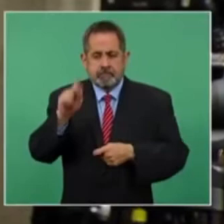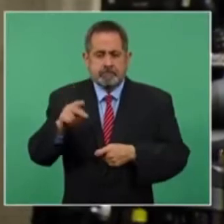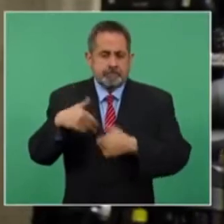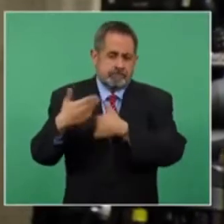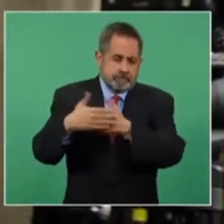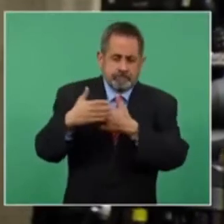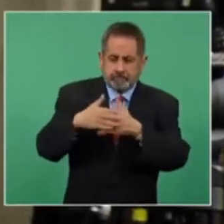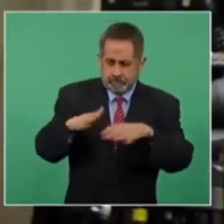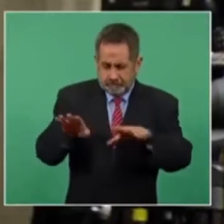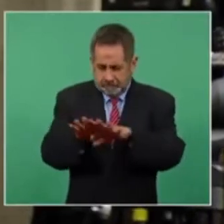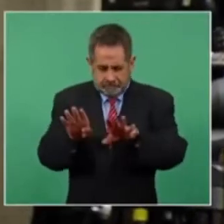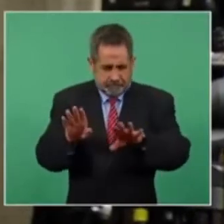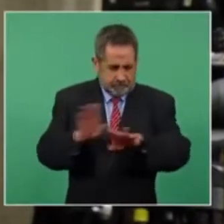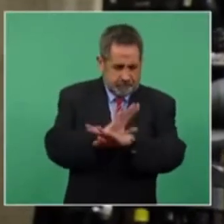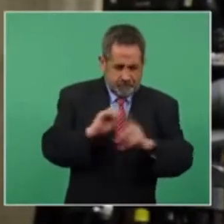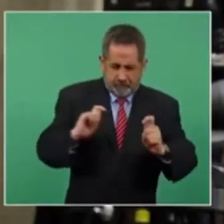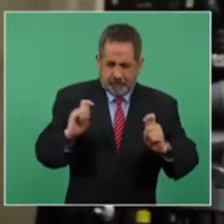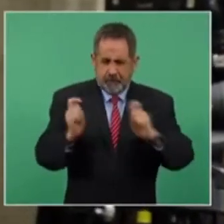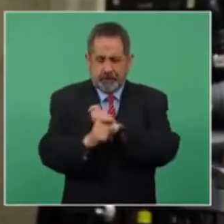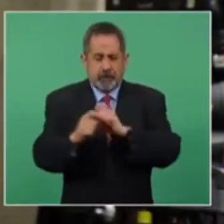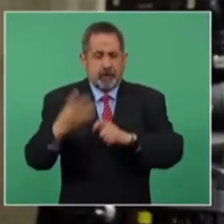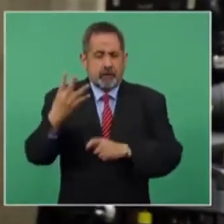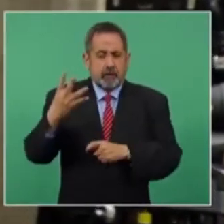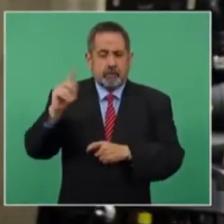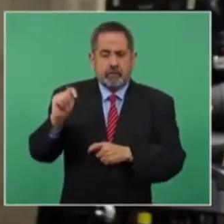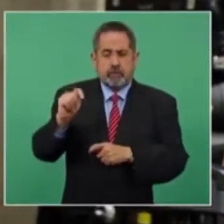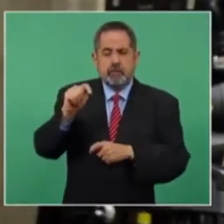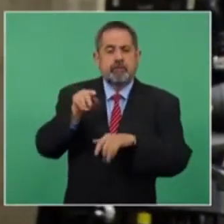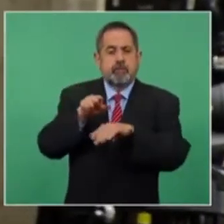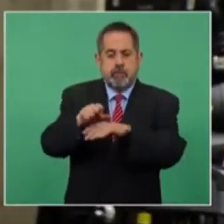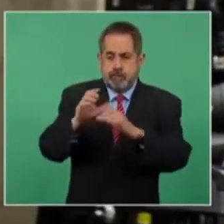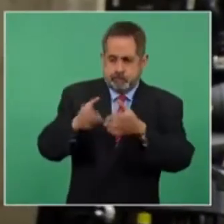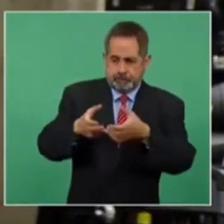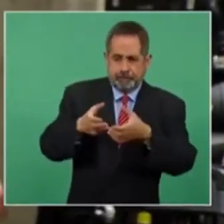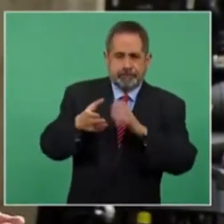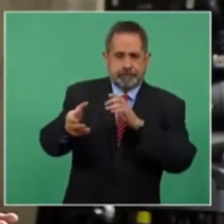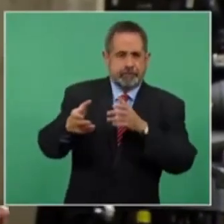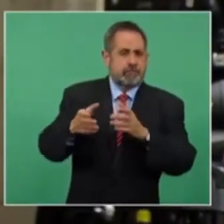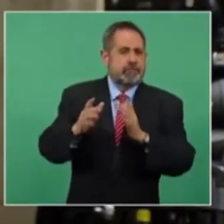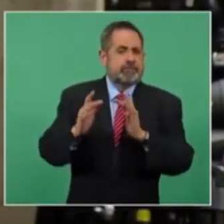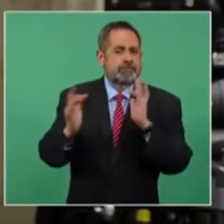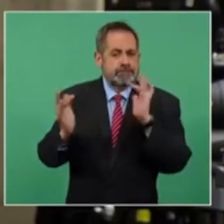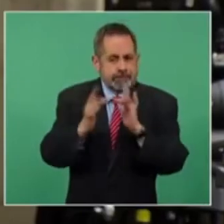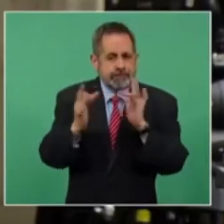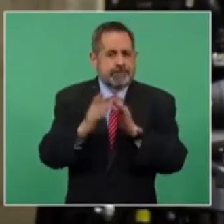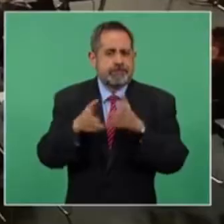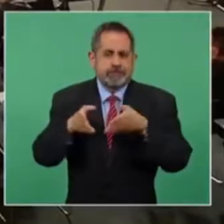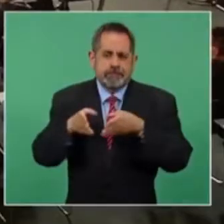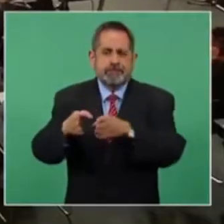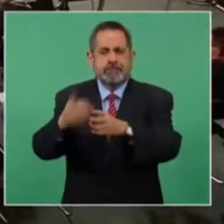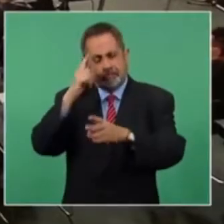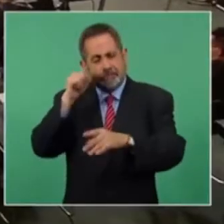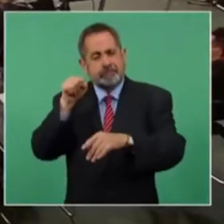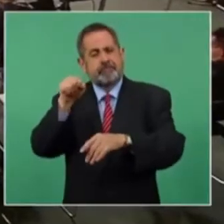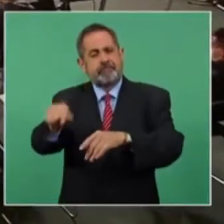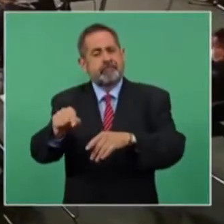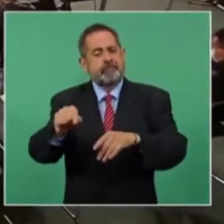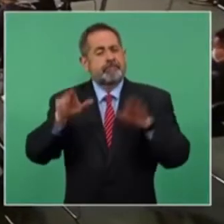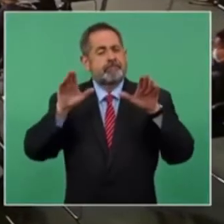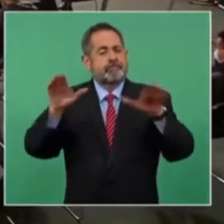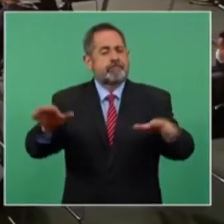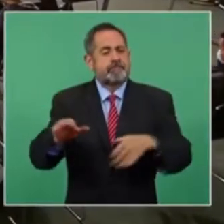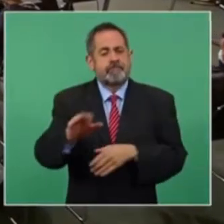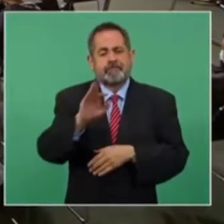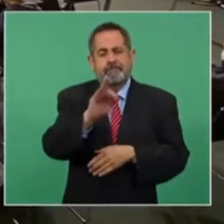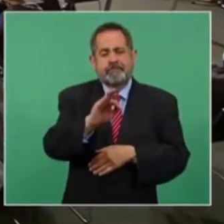Transformación respecto a conectividad y vialidades en relación al aeropuerto Felipe Ángeles.